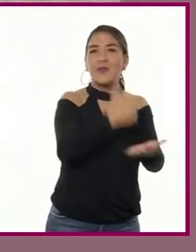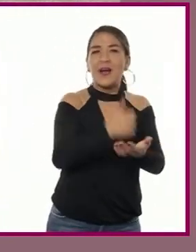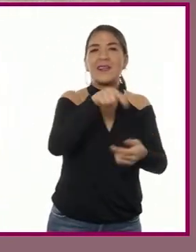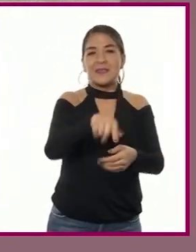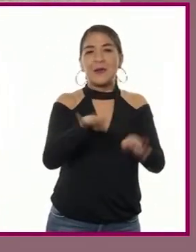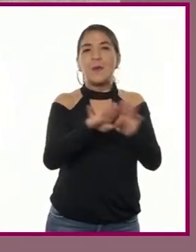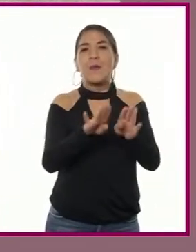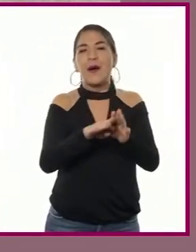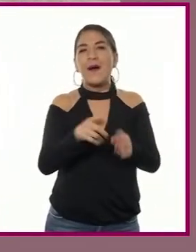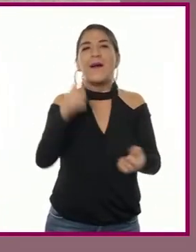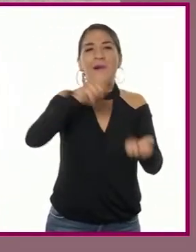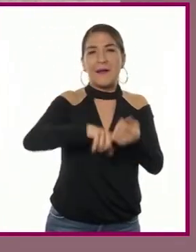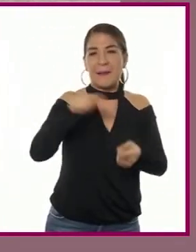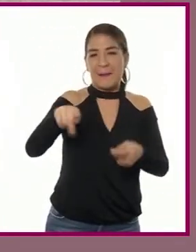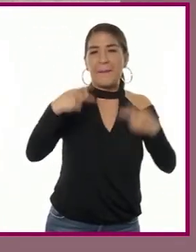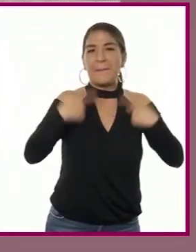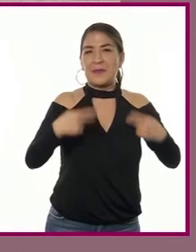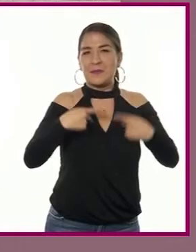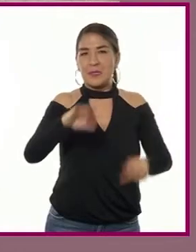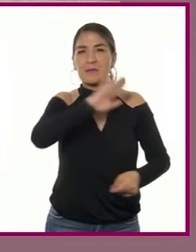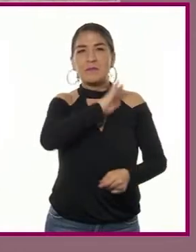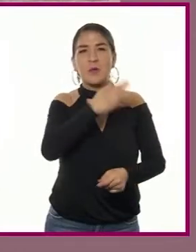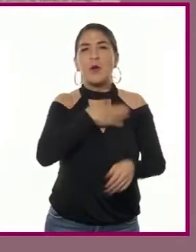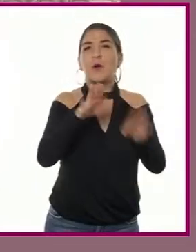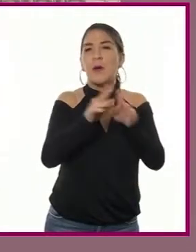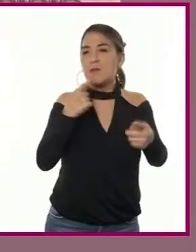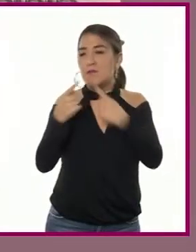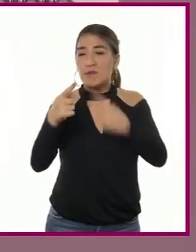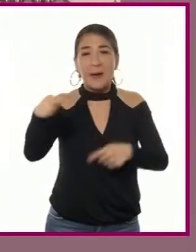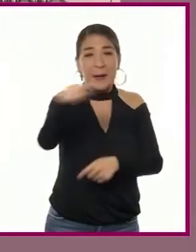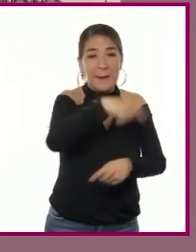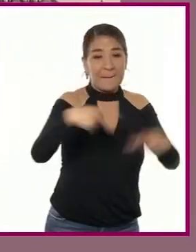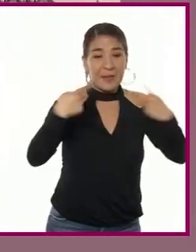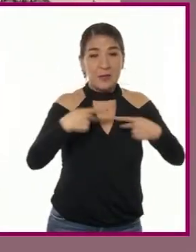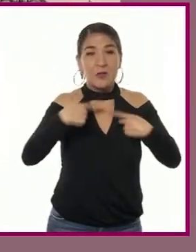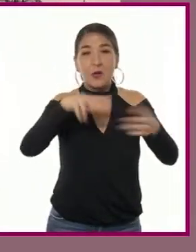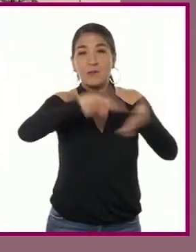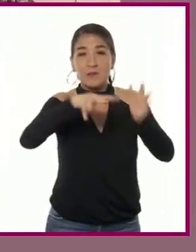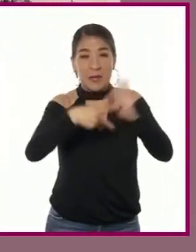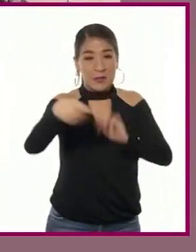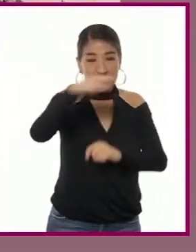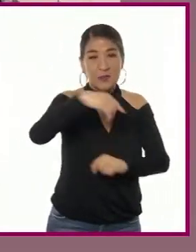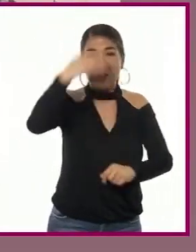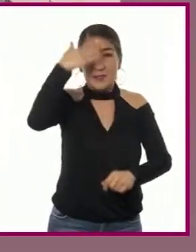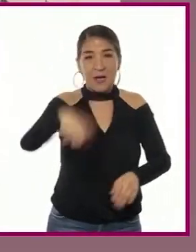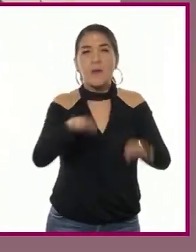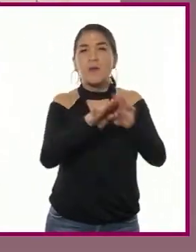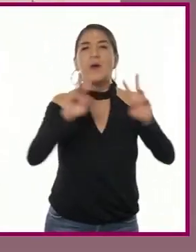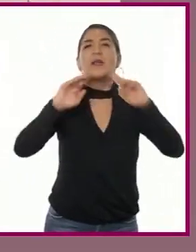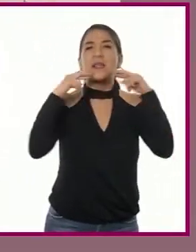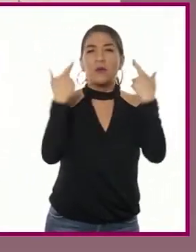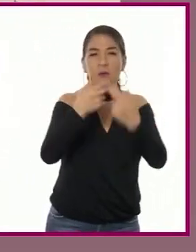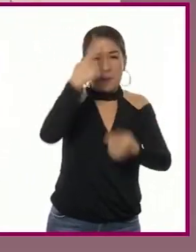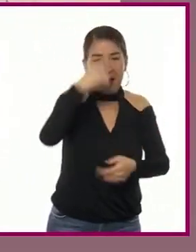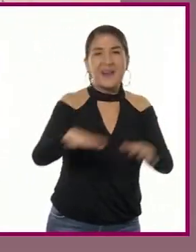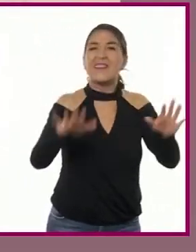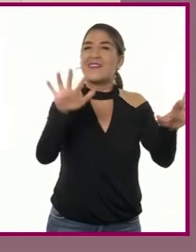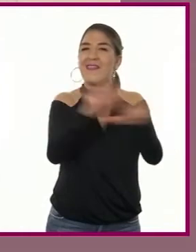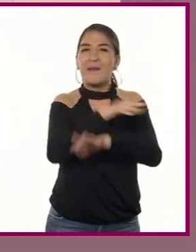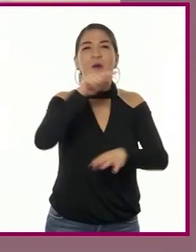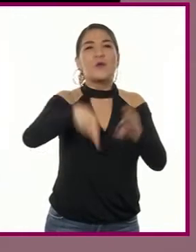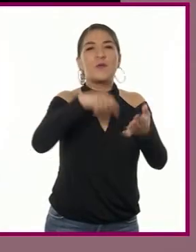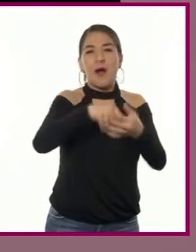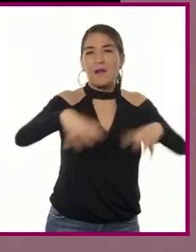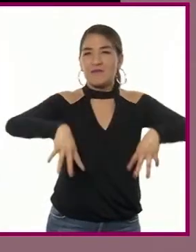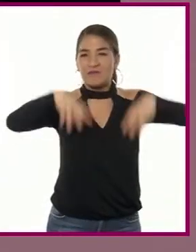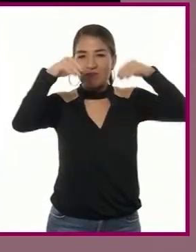ejemplo, la Corona Española convocó a artistas de renombre para realizar proyectos de remodelación de plazas, palacios e